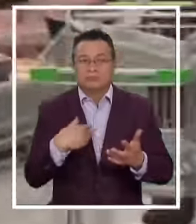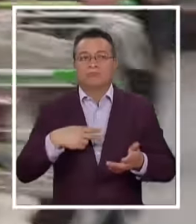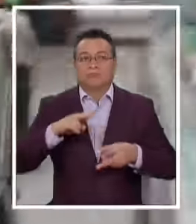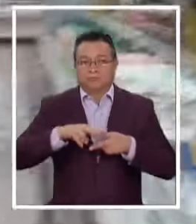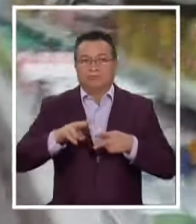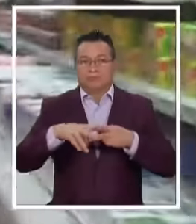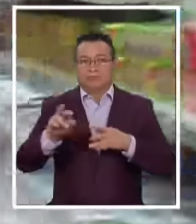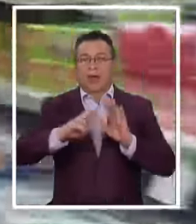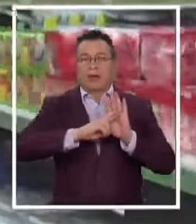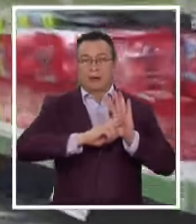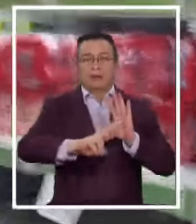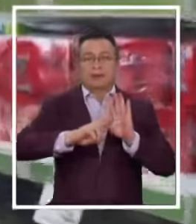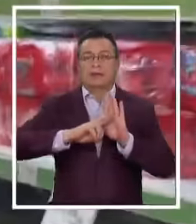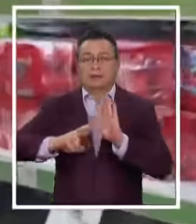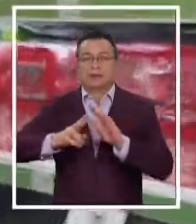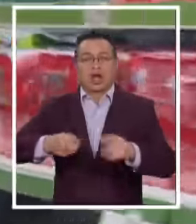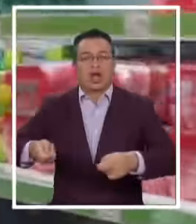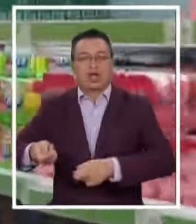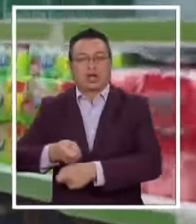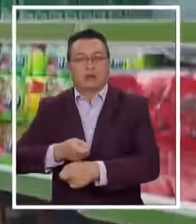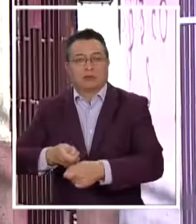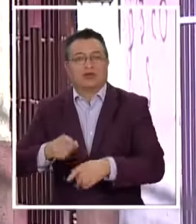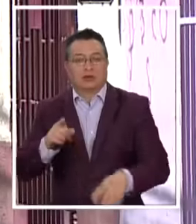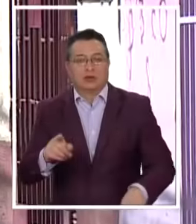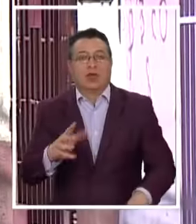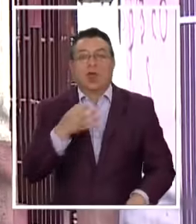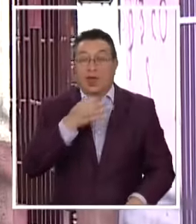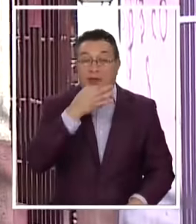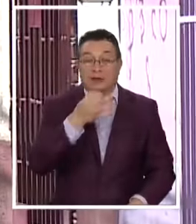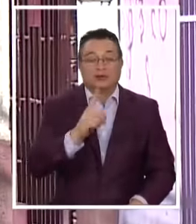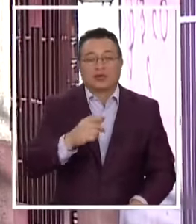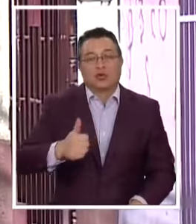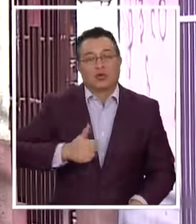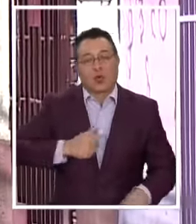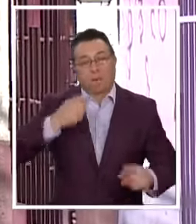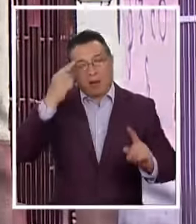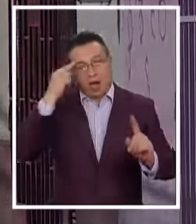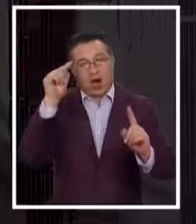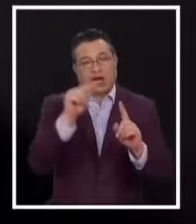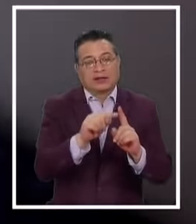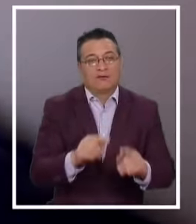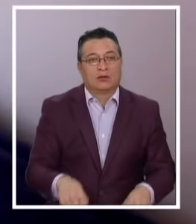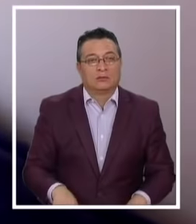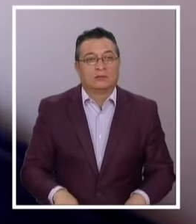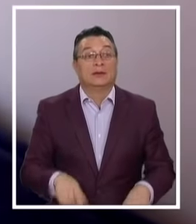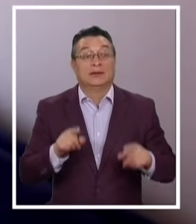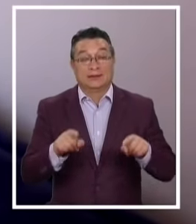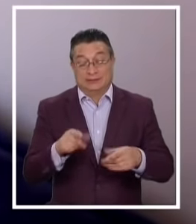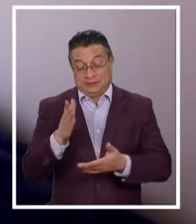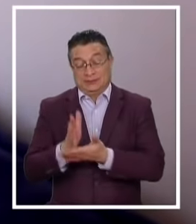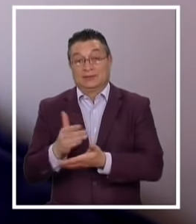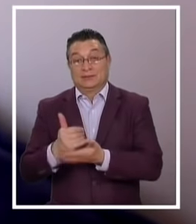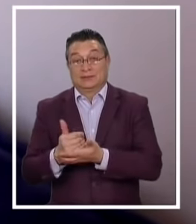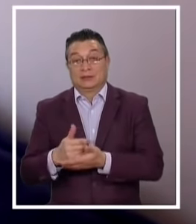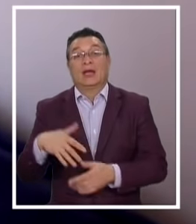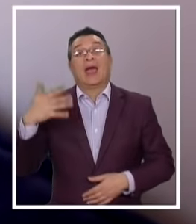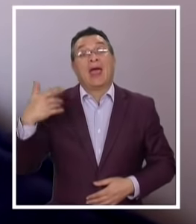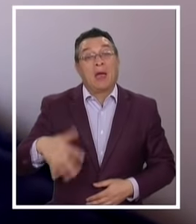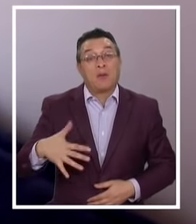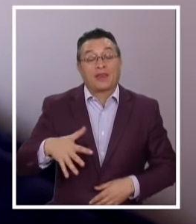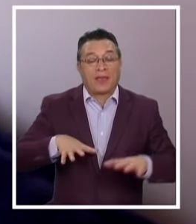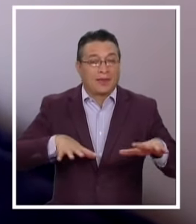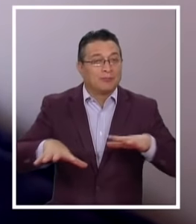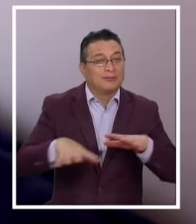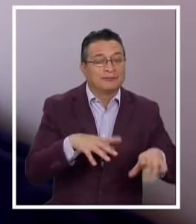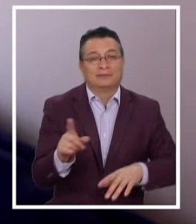Entre los representantes Del comercio Ya que aseguran No se cumplió El objetivo Esta es una medida Que no tuvo Un impacto importante En la